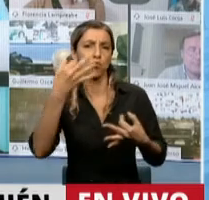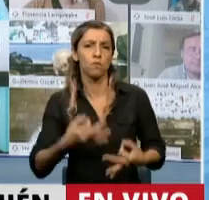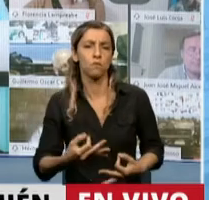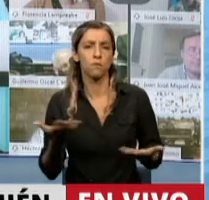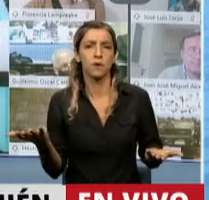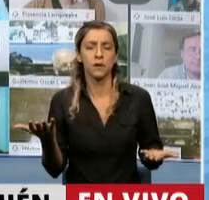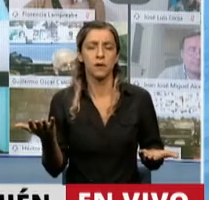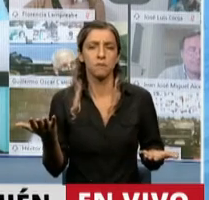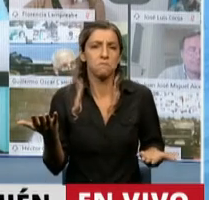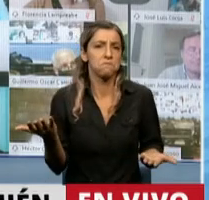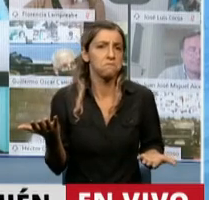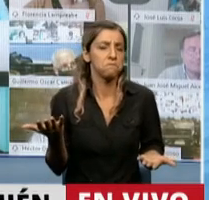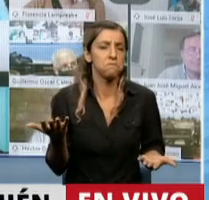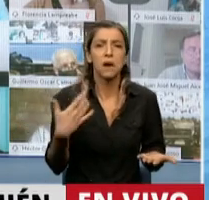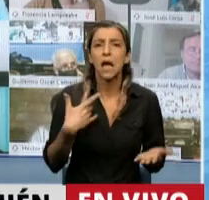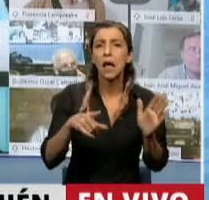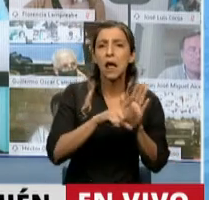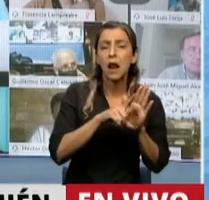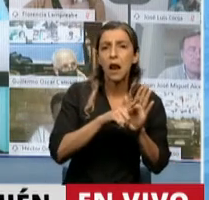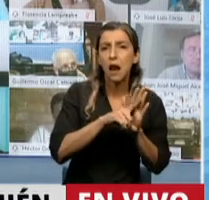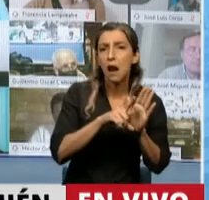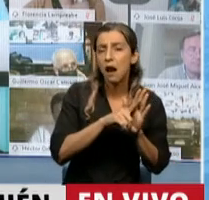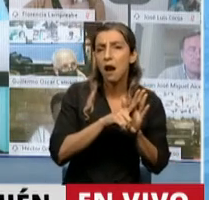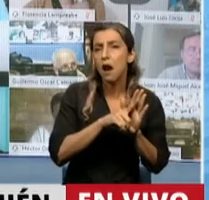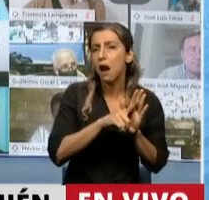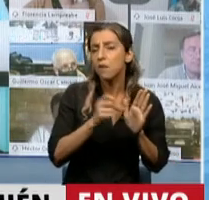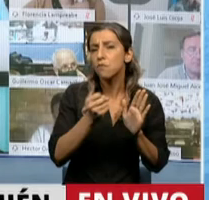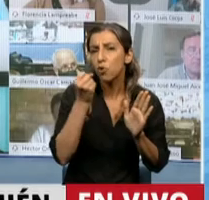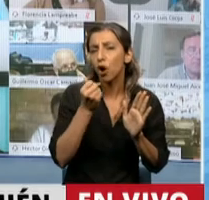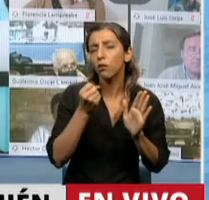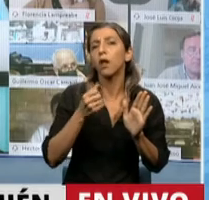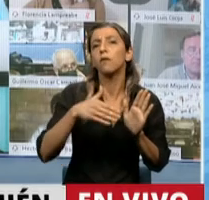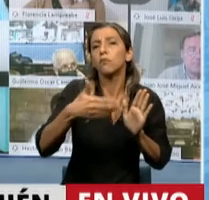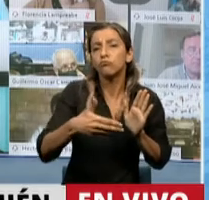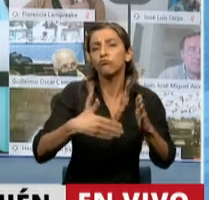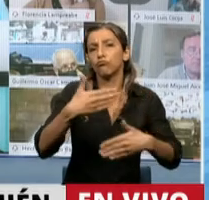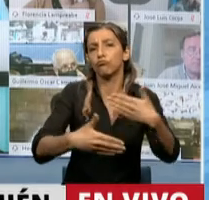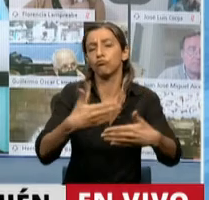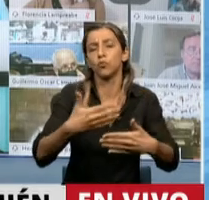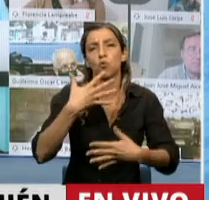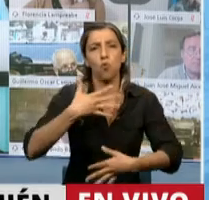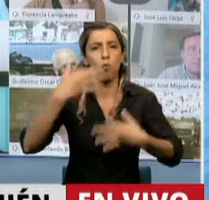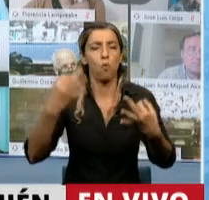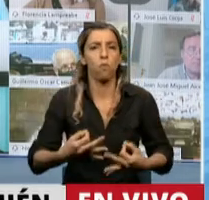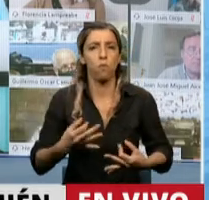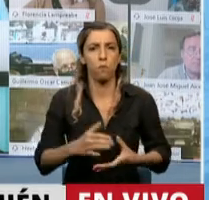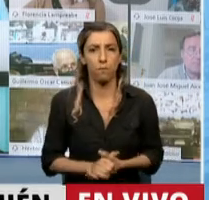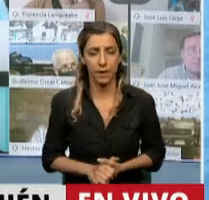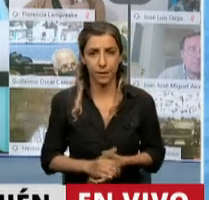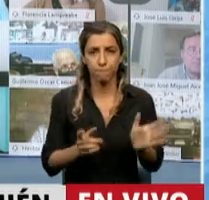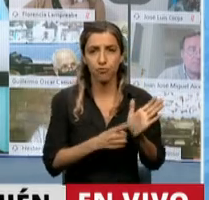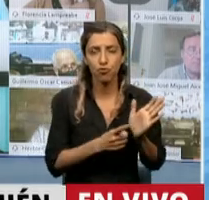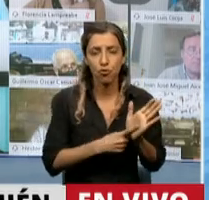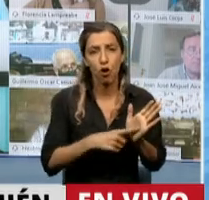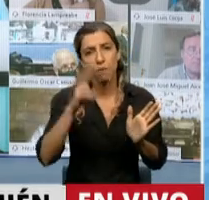ejecuten, buenas o malas, pero que se ejecuten. Que se cumplan las normas, que se